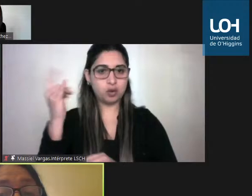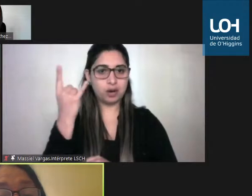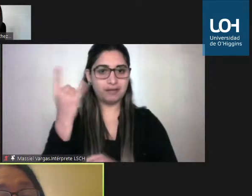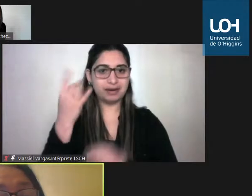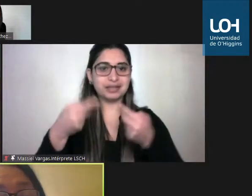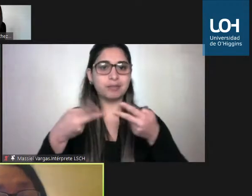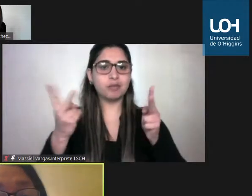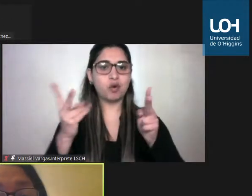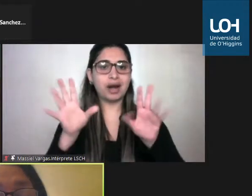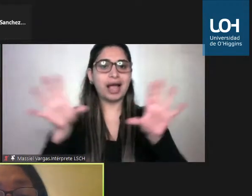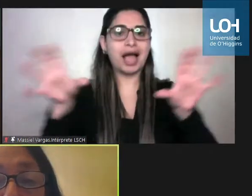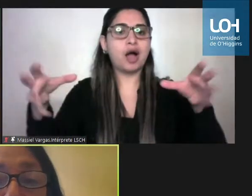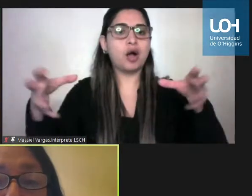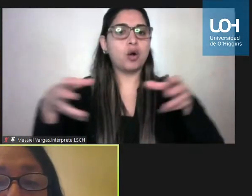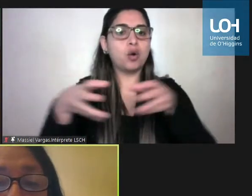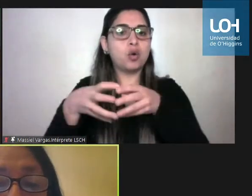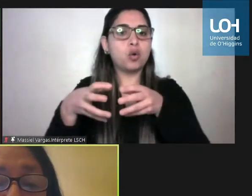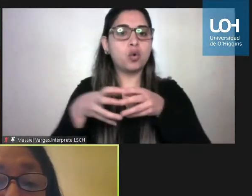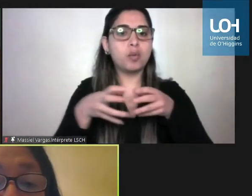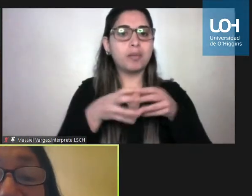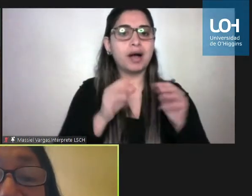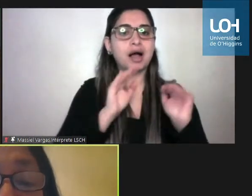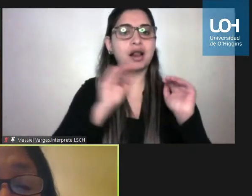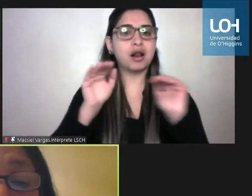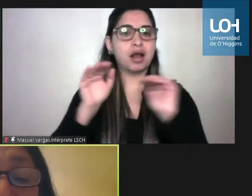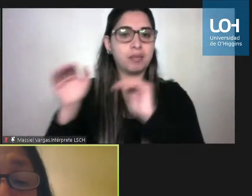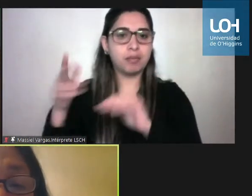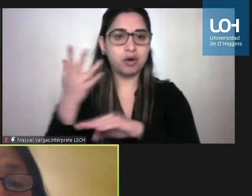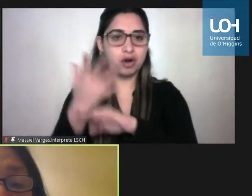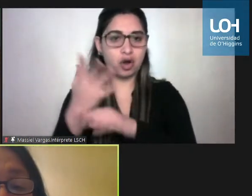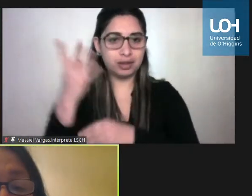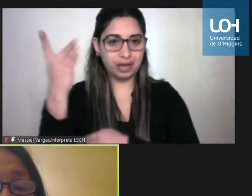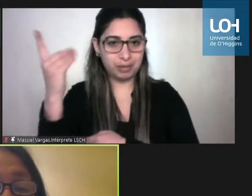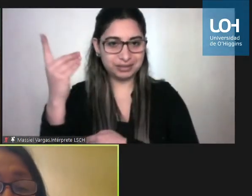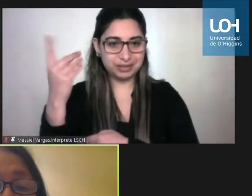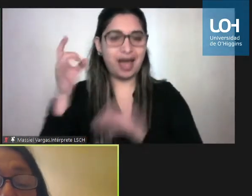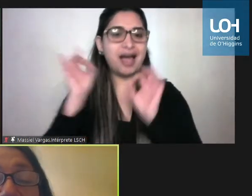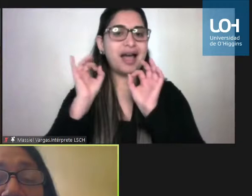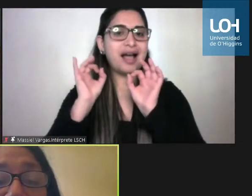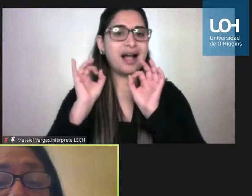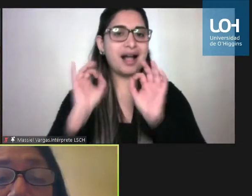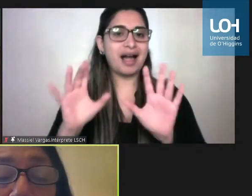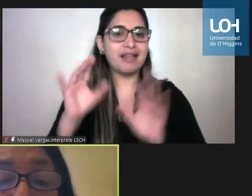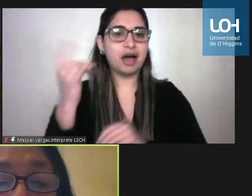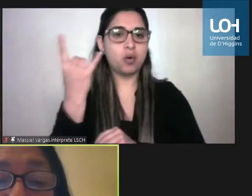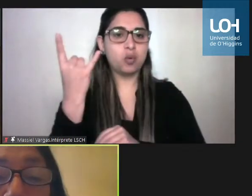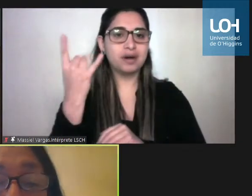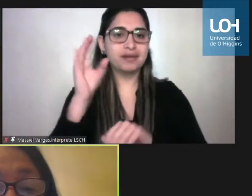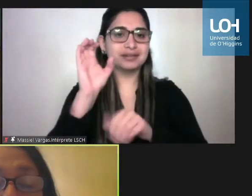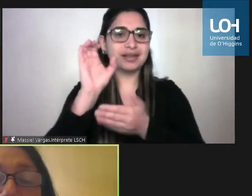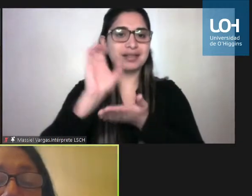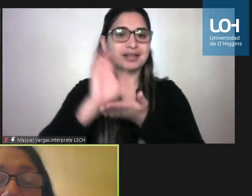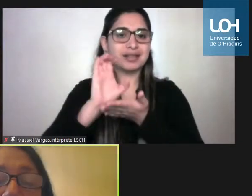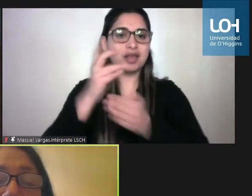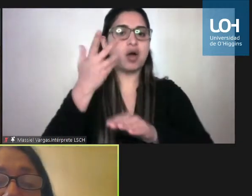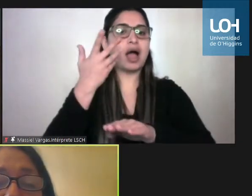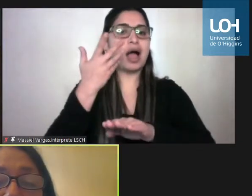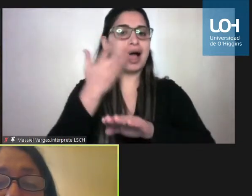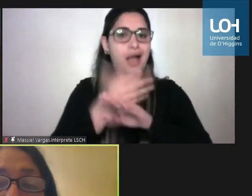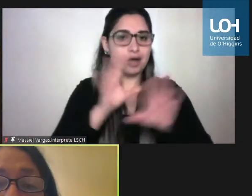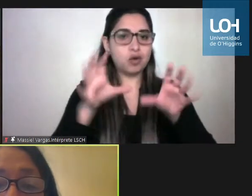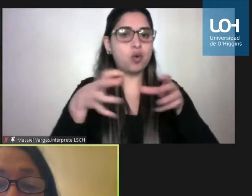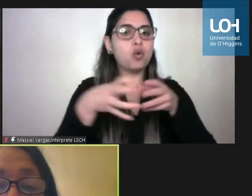agrupa las unidades de apoyo con discapacidad en cada universidad del estado hay una unidad de apoyo a